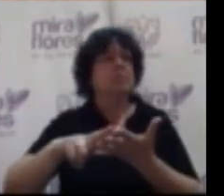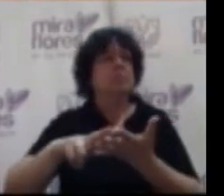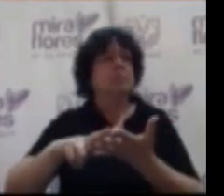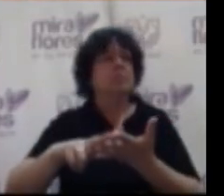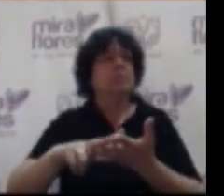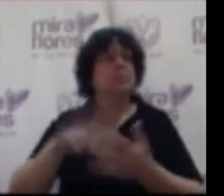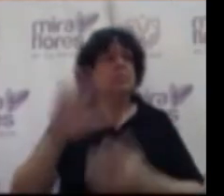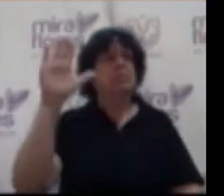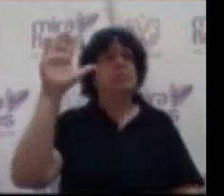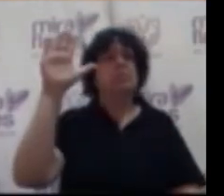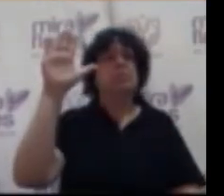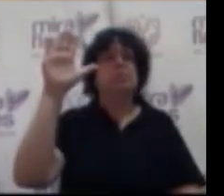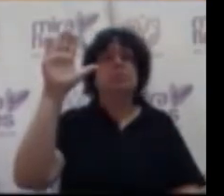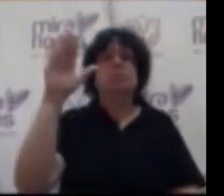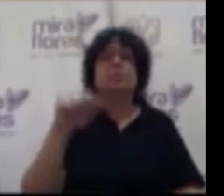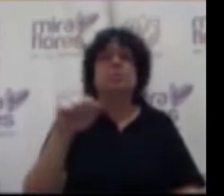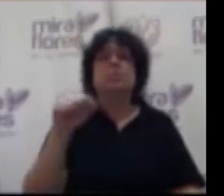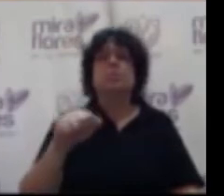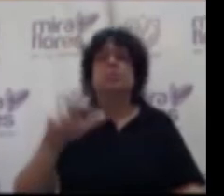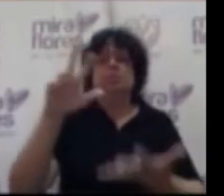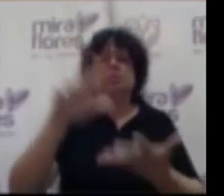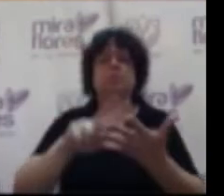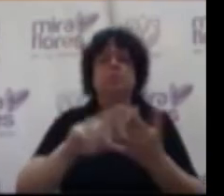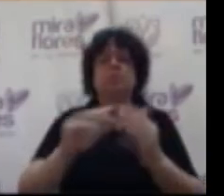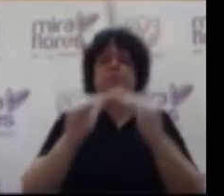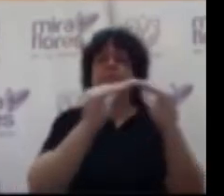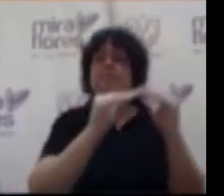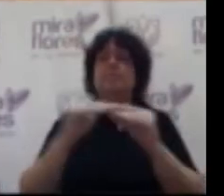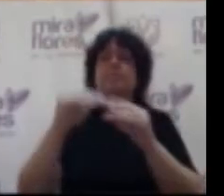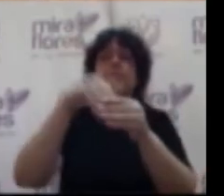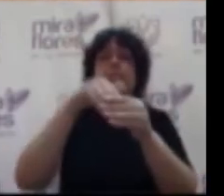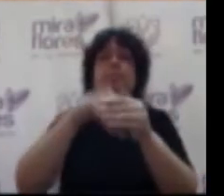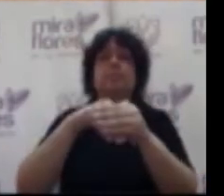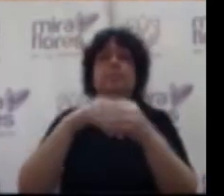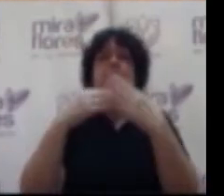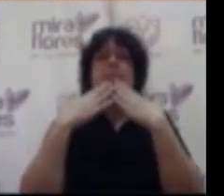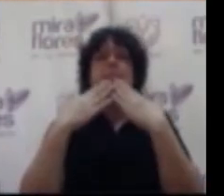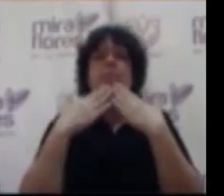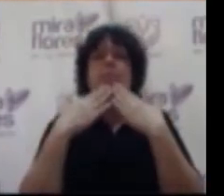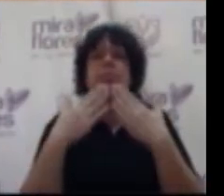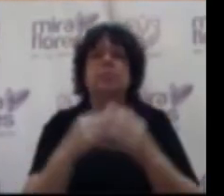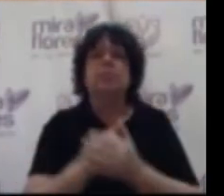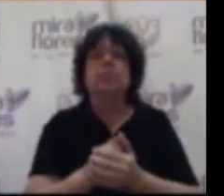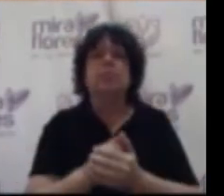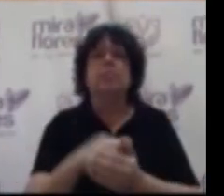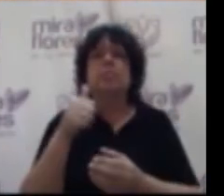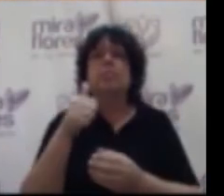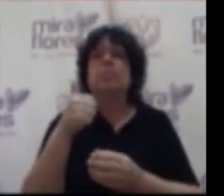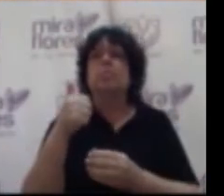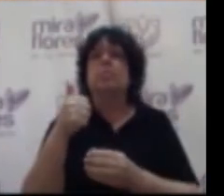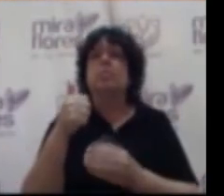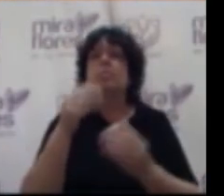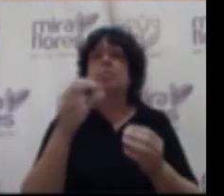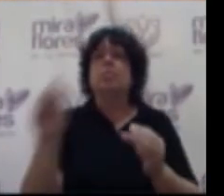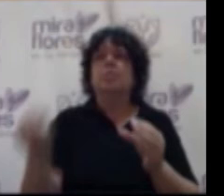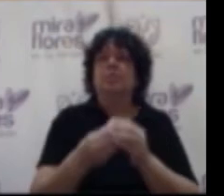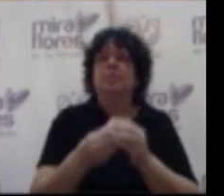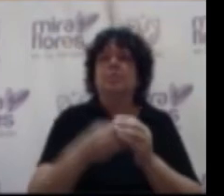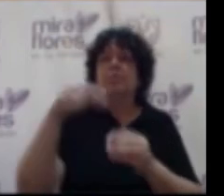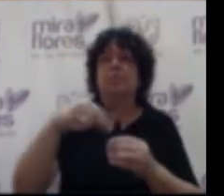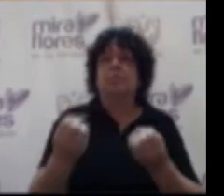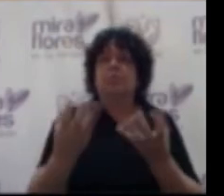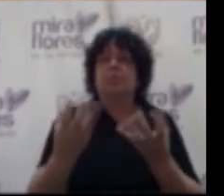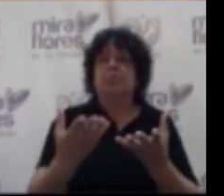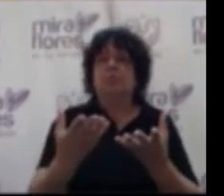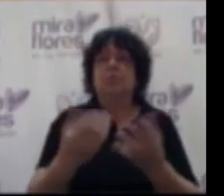expresar un señal de conformidad se aprueba por unanimidad de voto muchas gracias tenemos un último punto que ha sido incorporado a la agenda